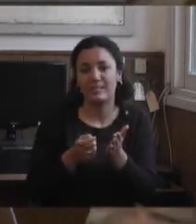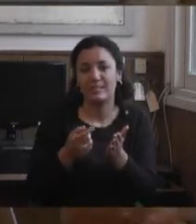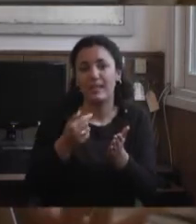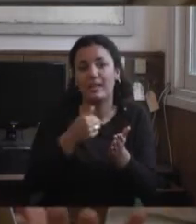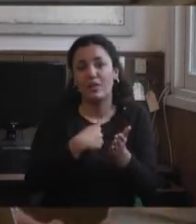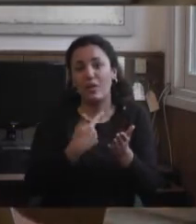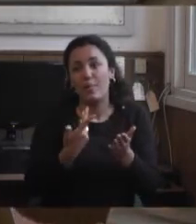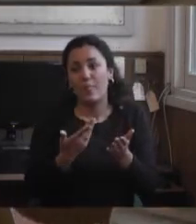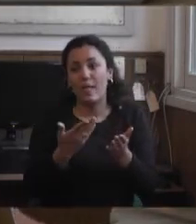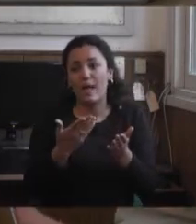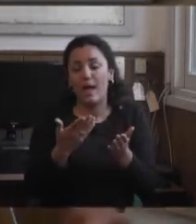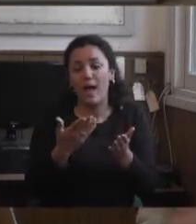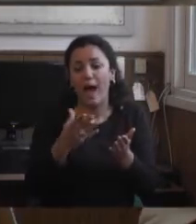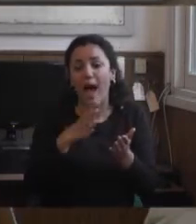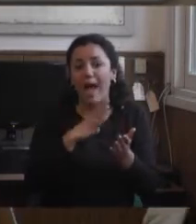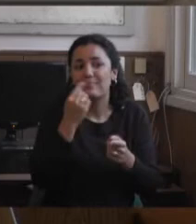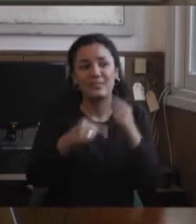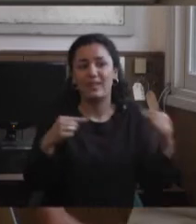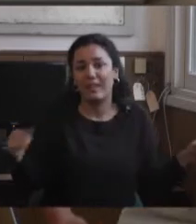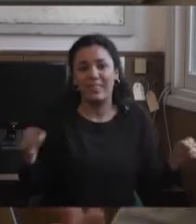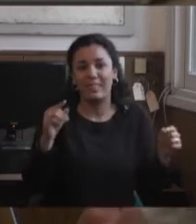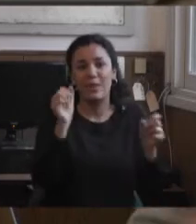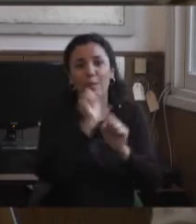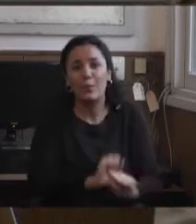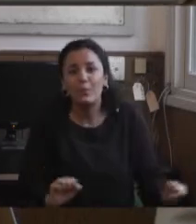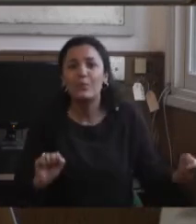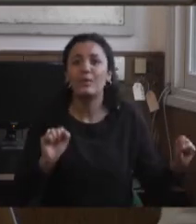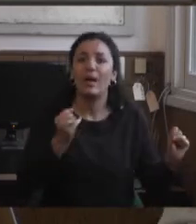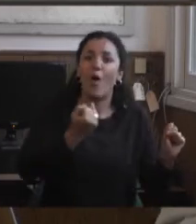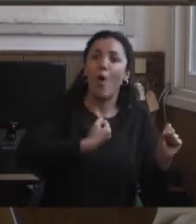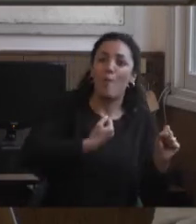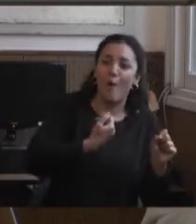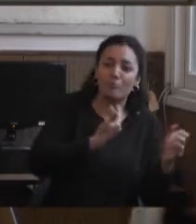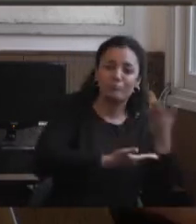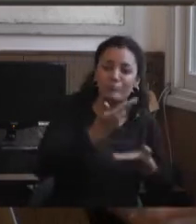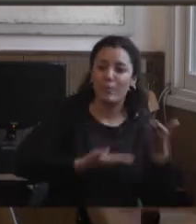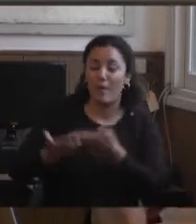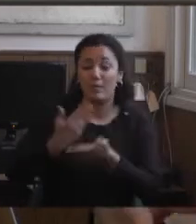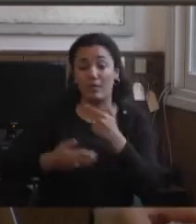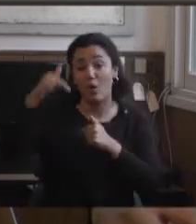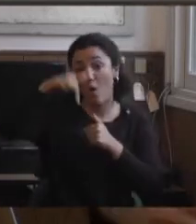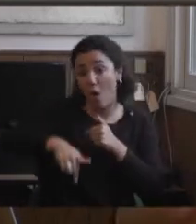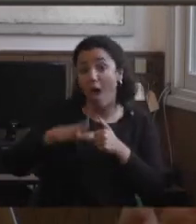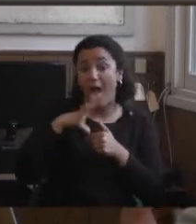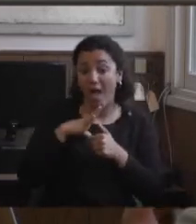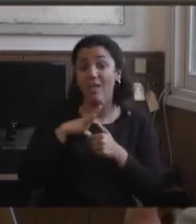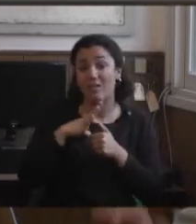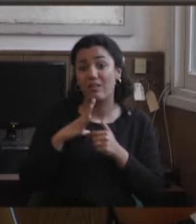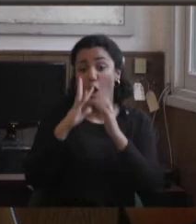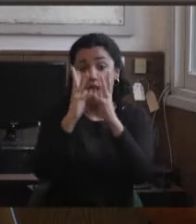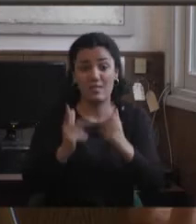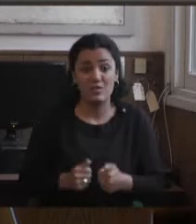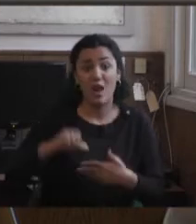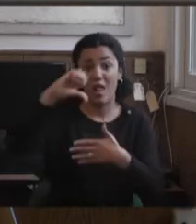diferentes posibilidades de compartir en relación a mi trayectoria. Digo, hoy estoy coordinando una red latinoamericana, pero hacía rato